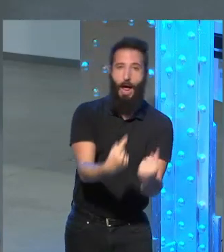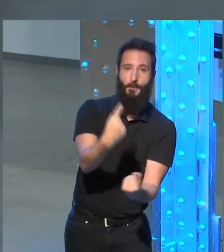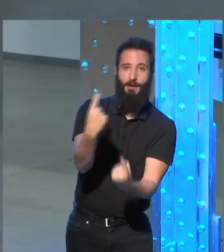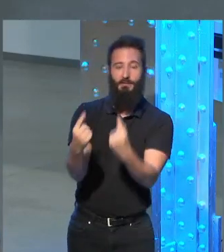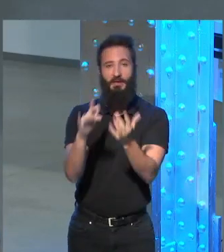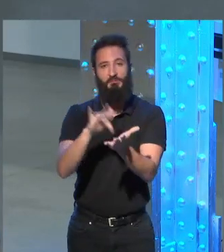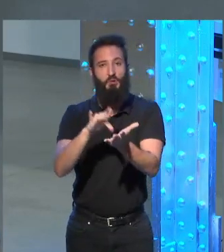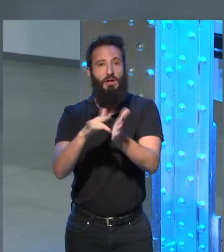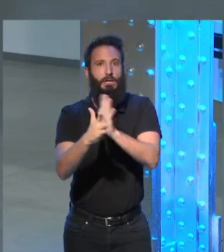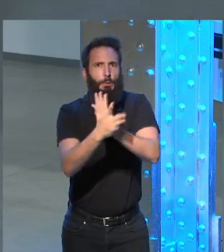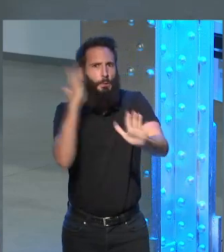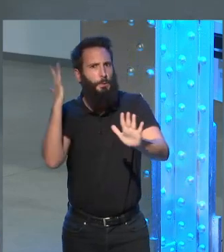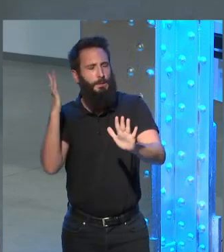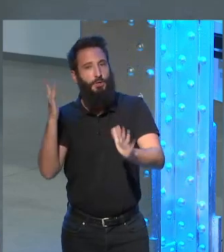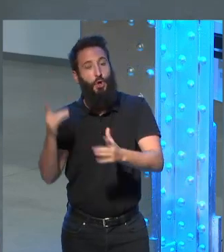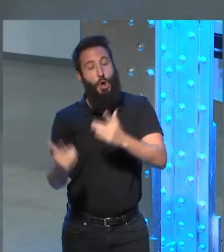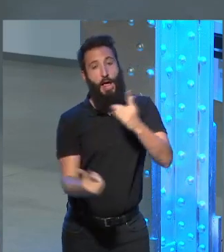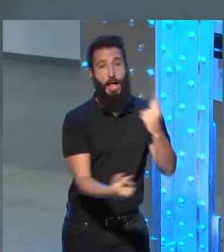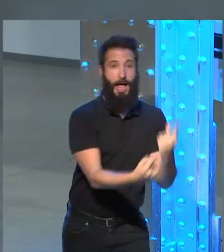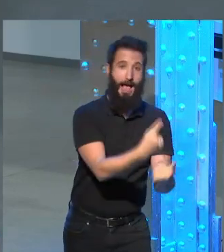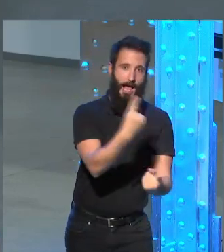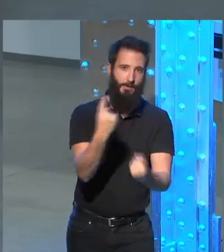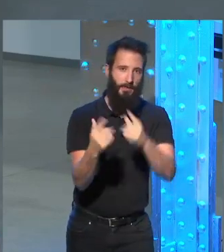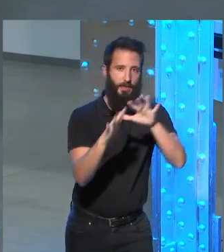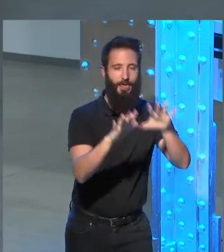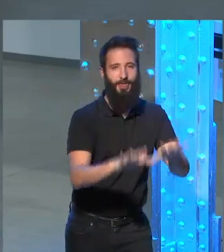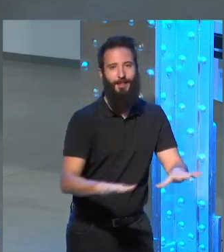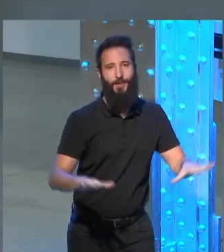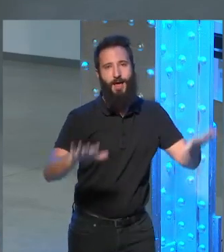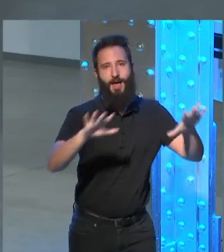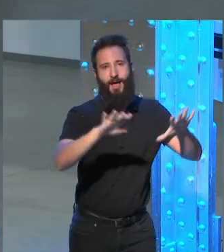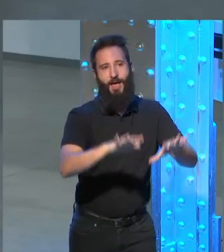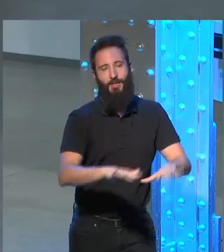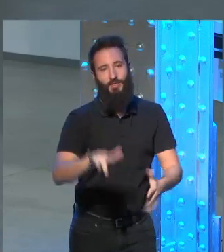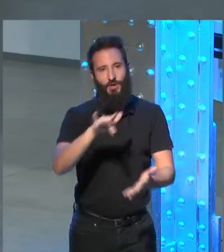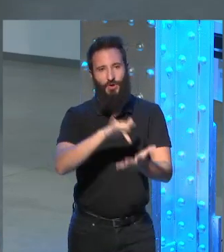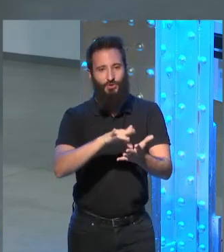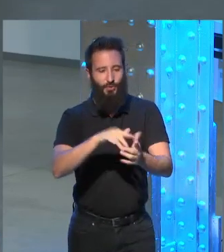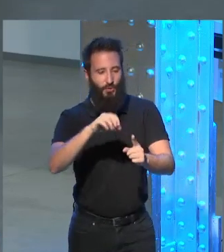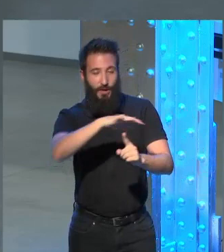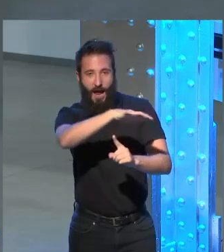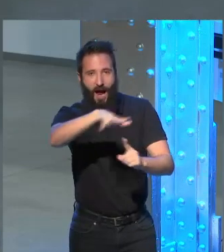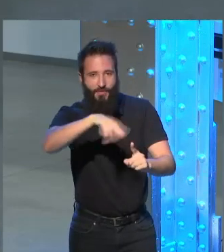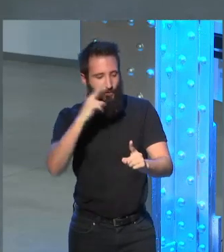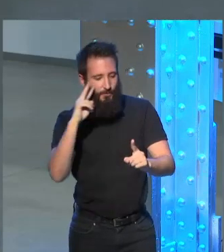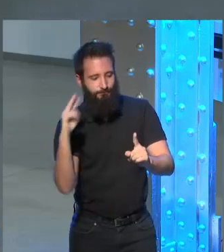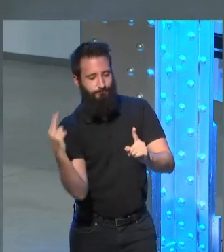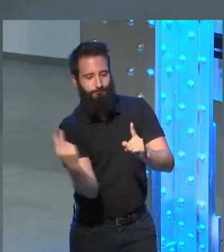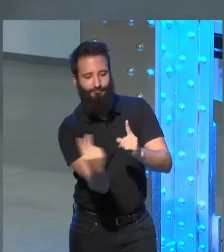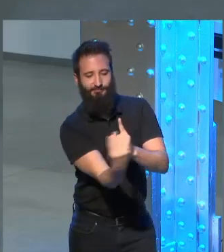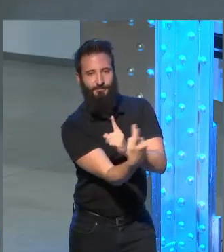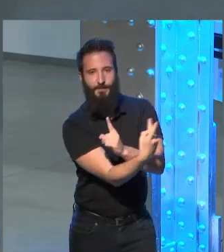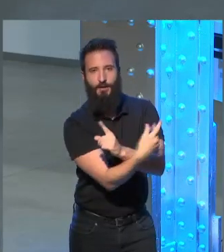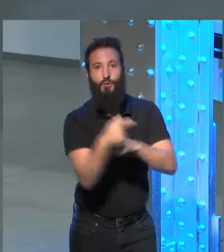transcurre muy rápido y otras veces se detiene y gira sobre sí mismo un